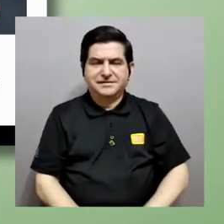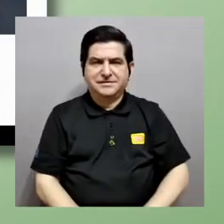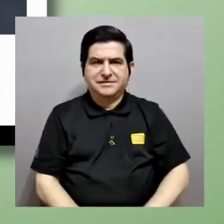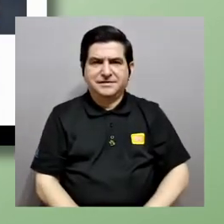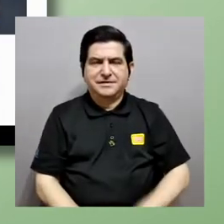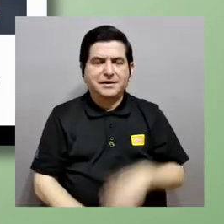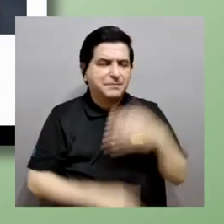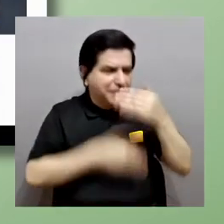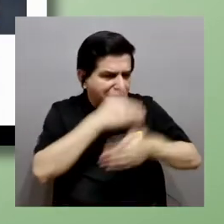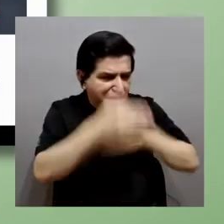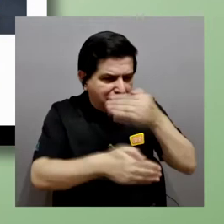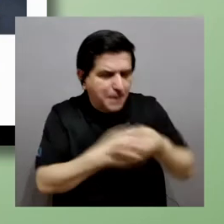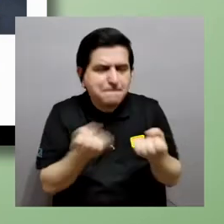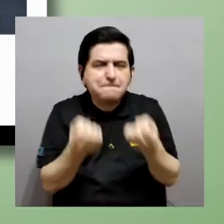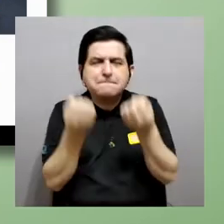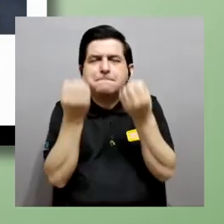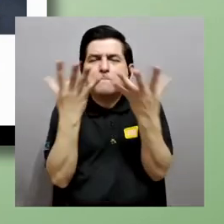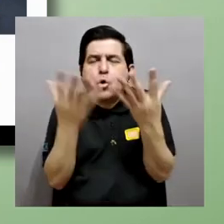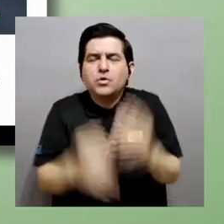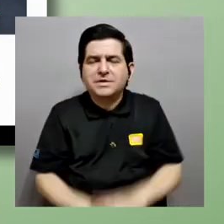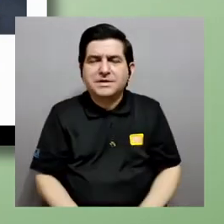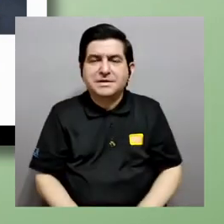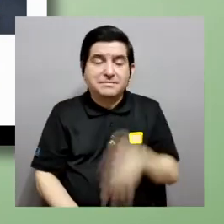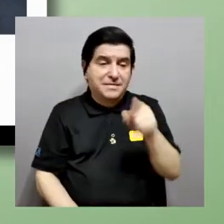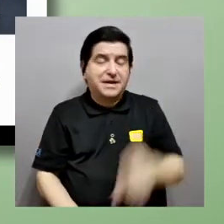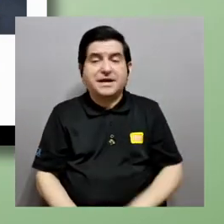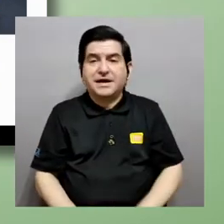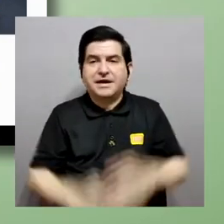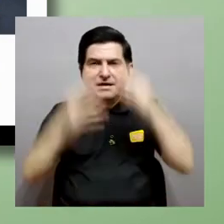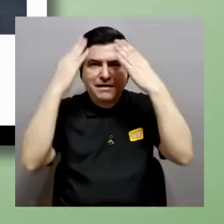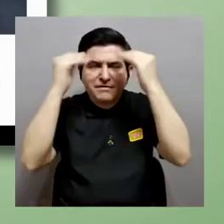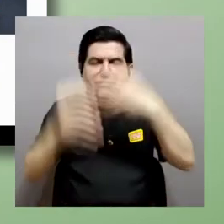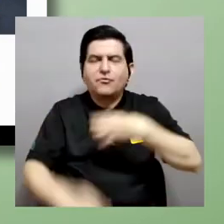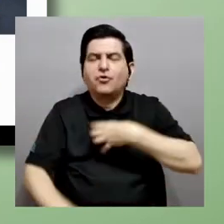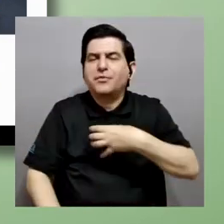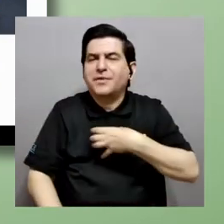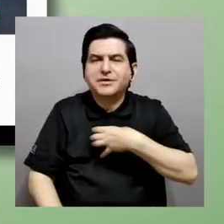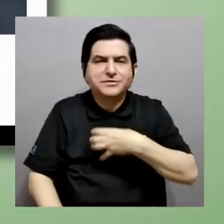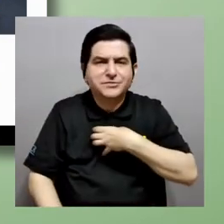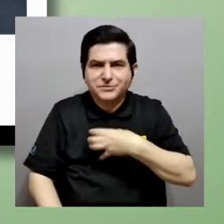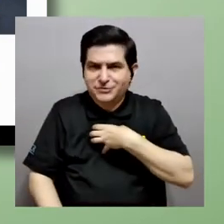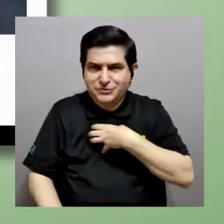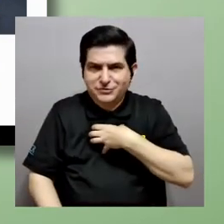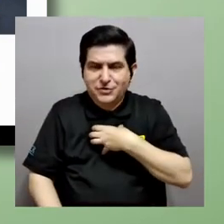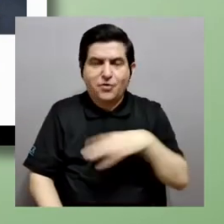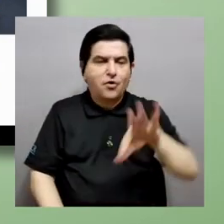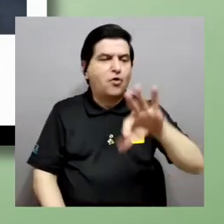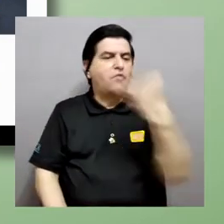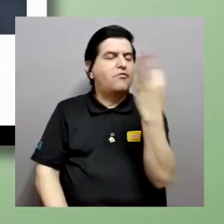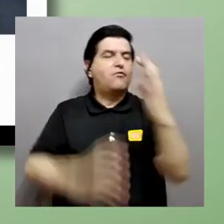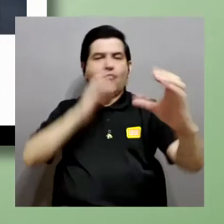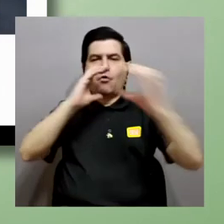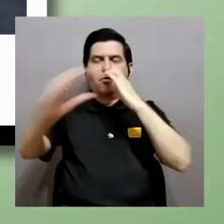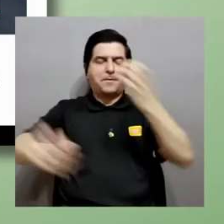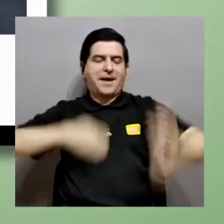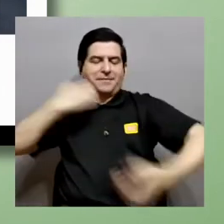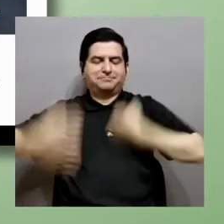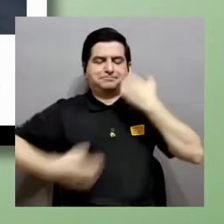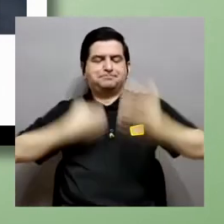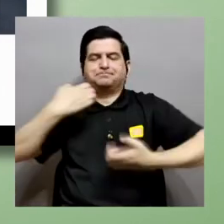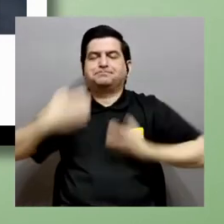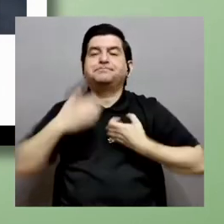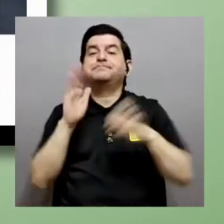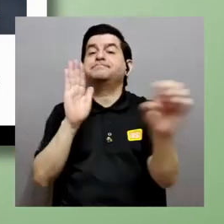procesar múltiples señales que son propias de la forma en que comunicamos